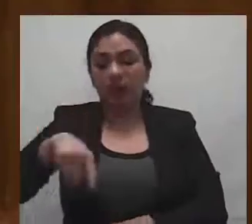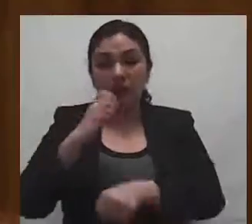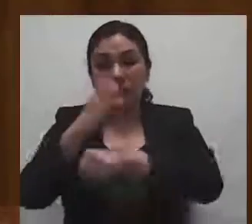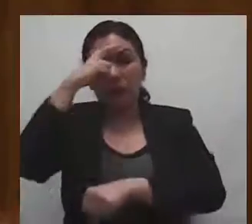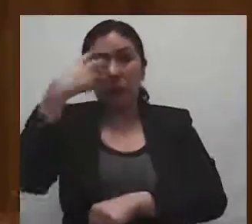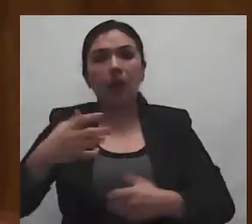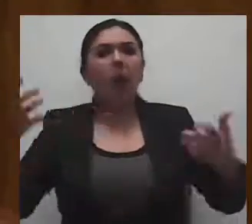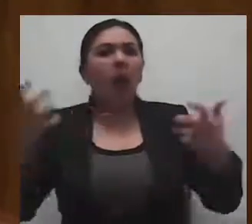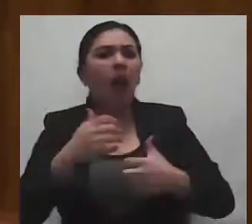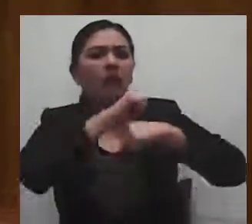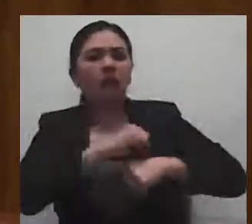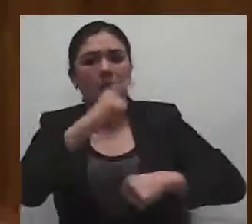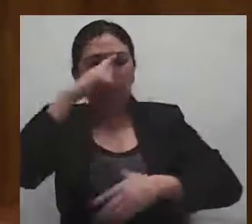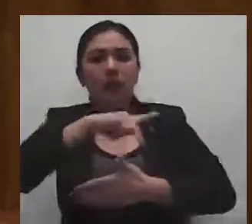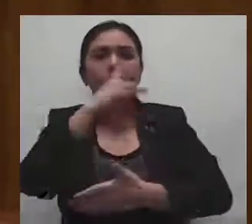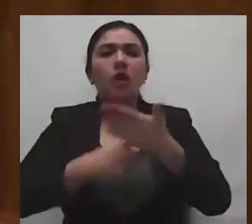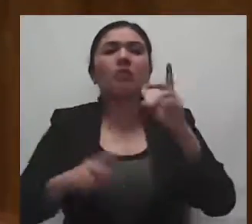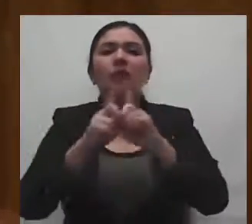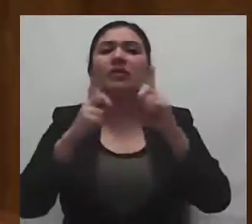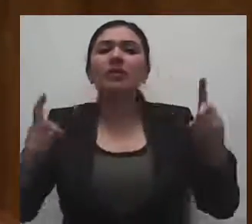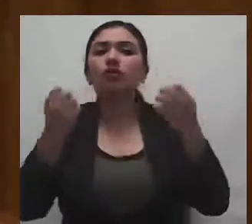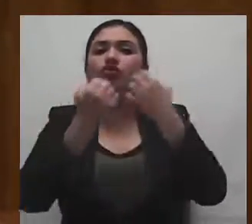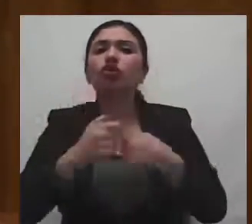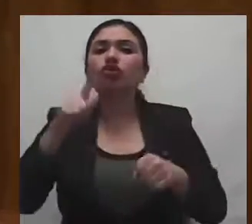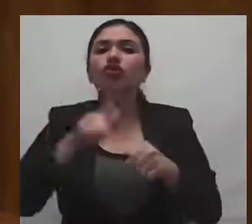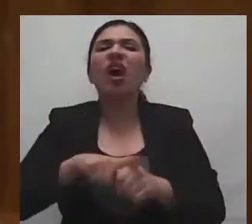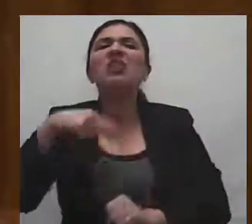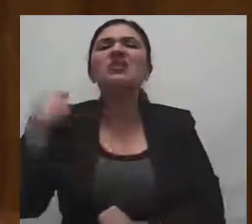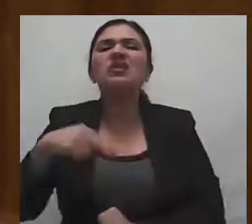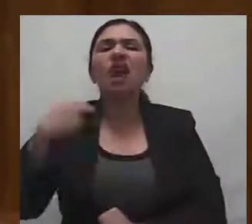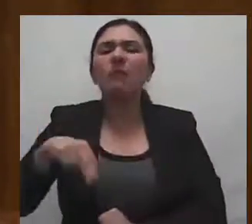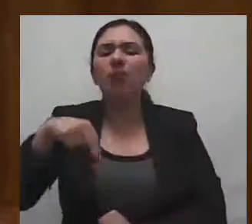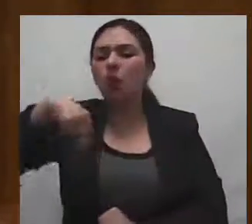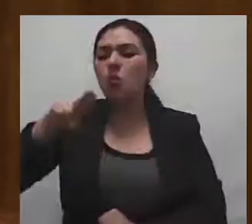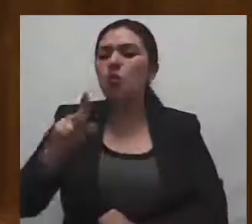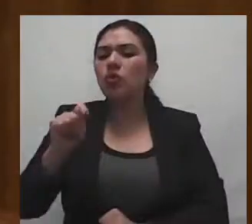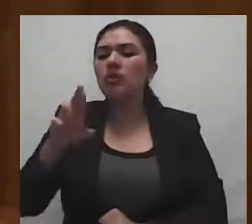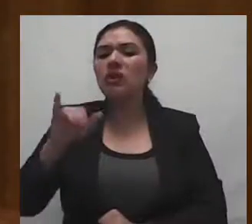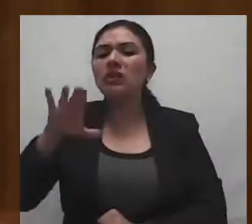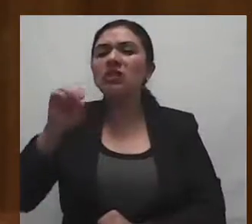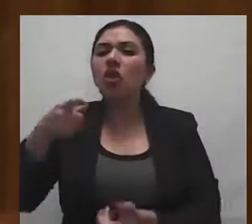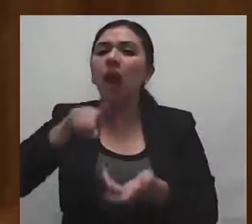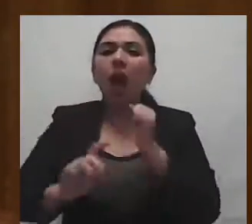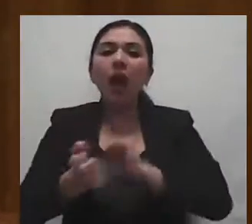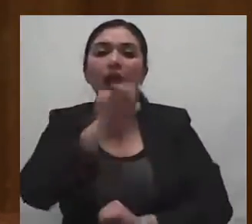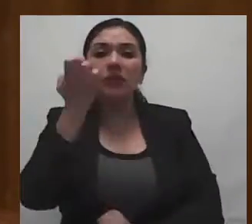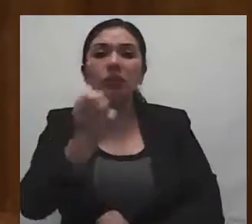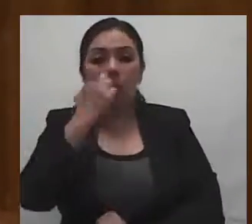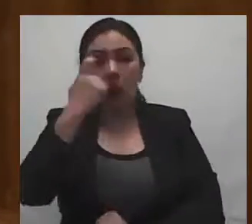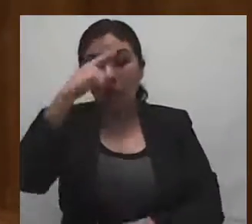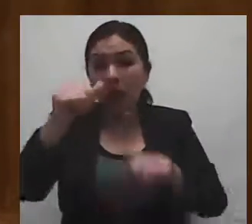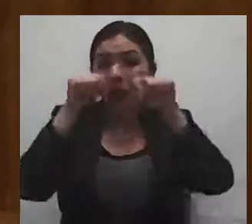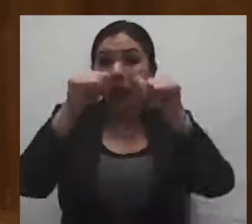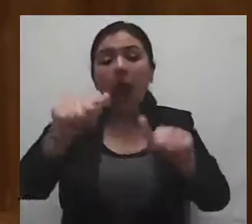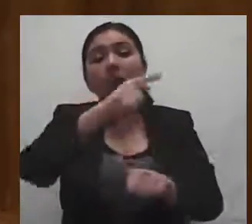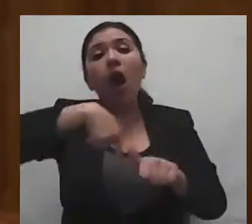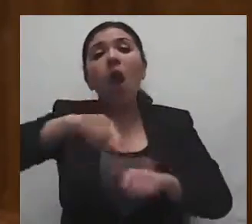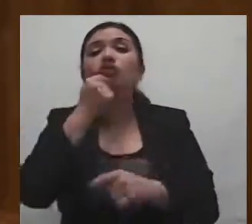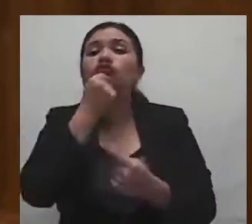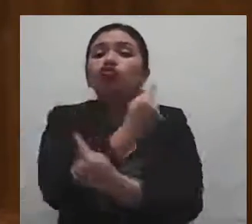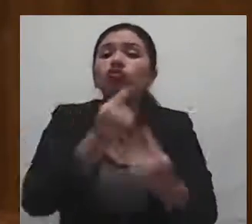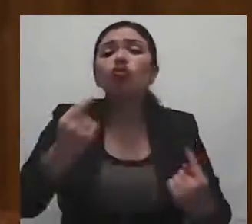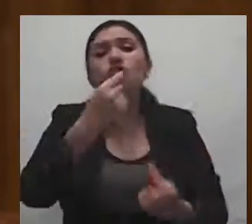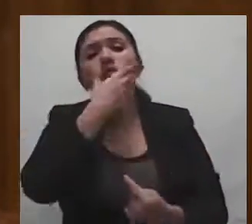operación del Programa de Desarrollo Social denominado Nutrición Escolar, que está dirigido a niñas y niños